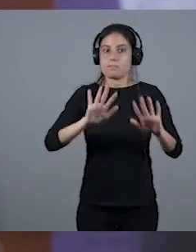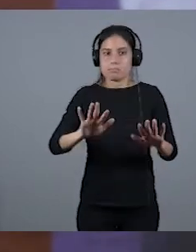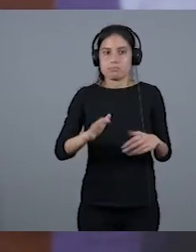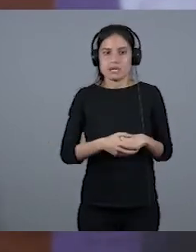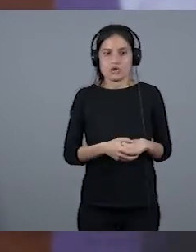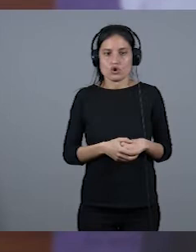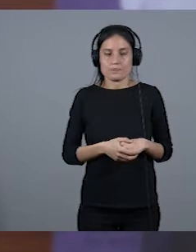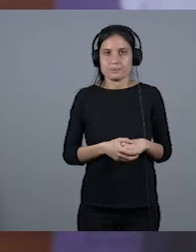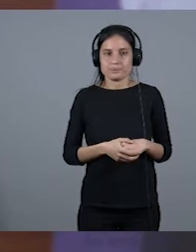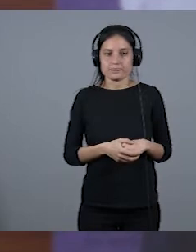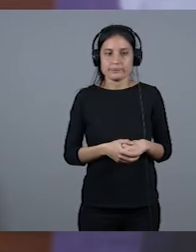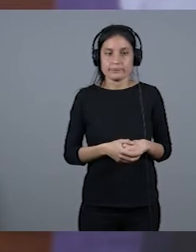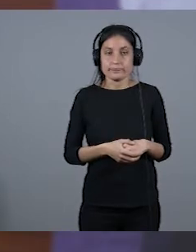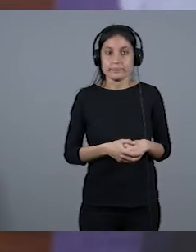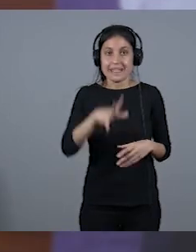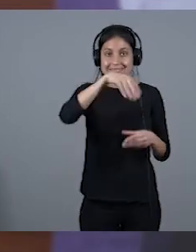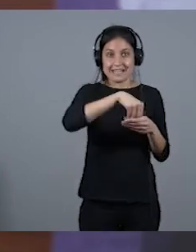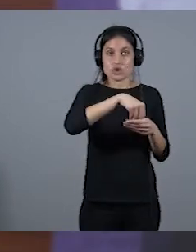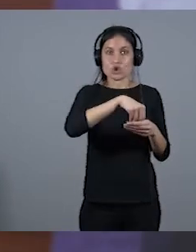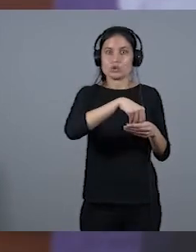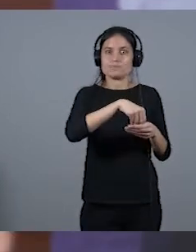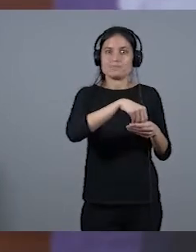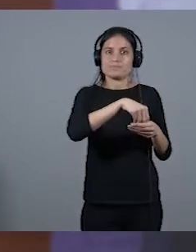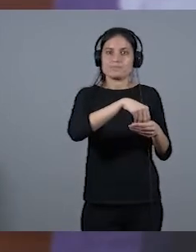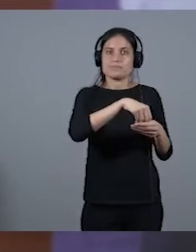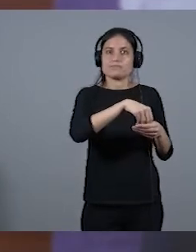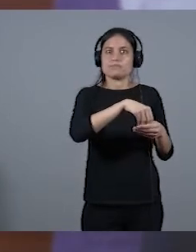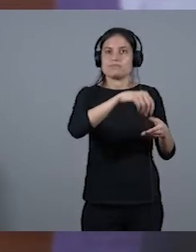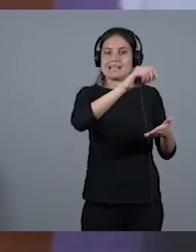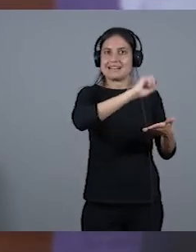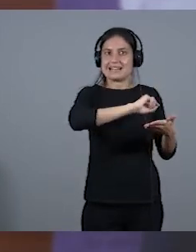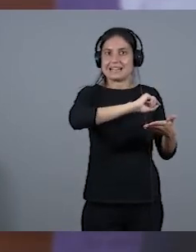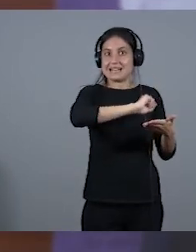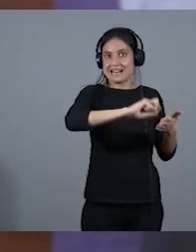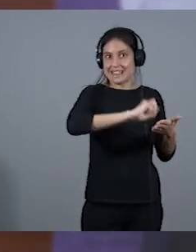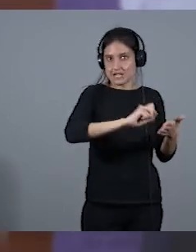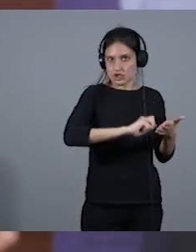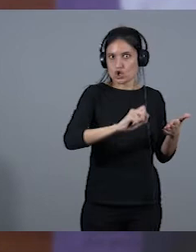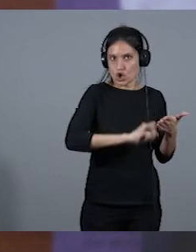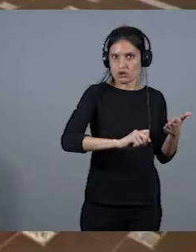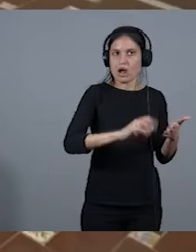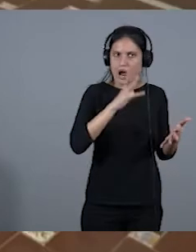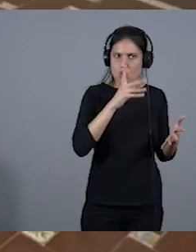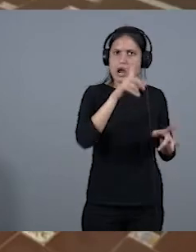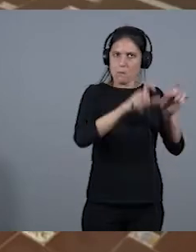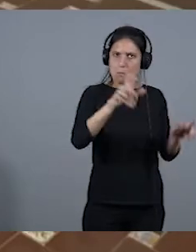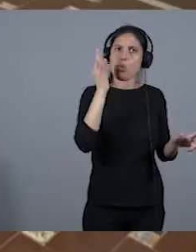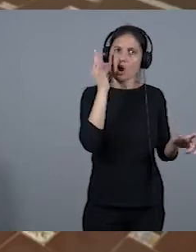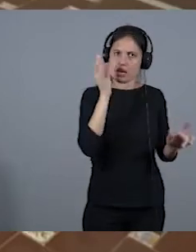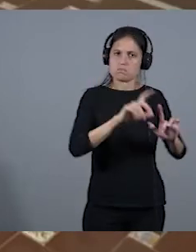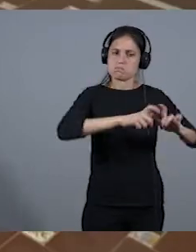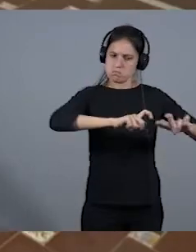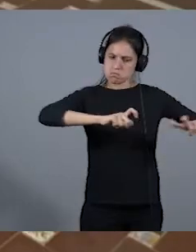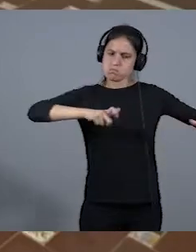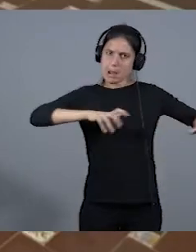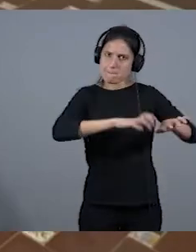eminentemente... Bueno, donde la mujer tiene una gran presencia, porque las redacciones la mayoría son mujeres, pero